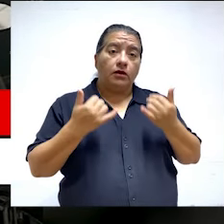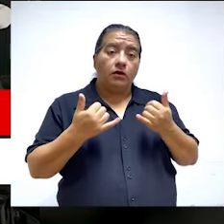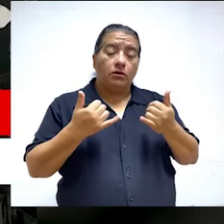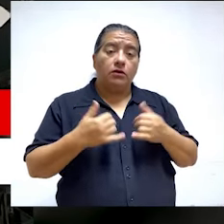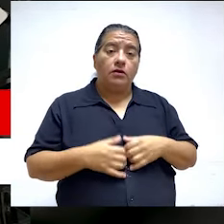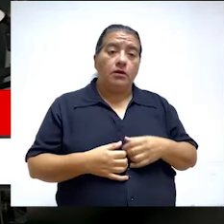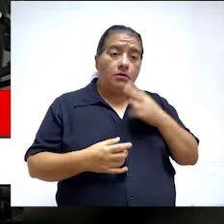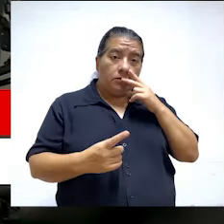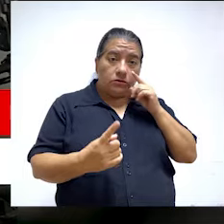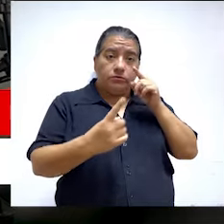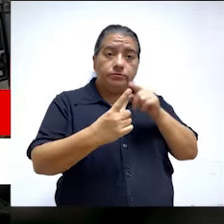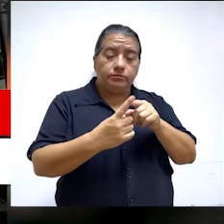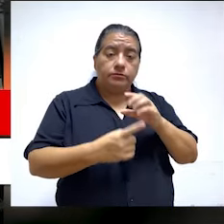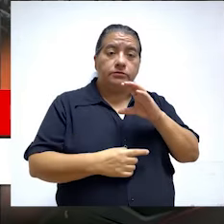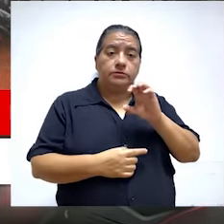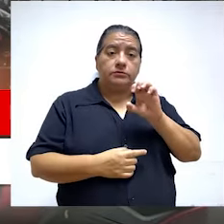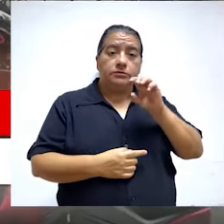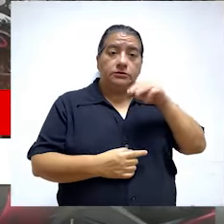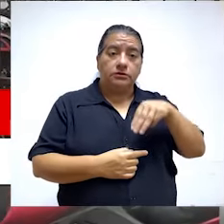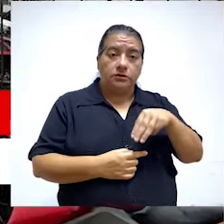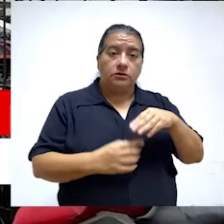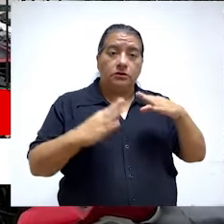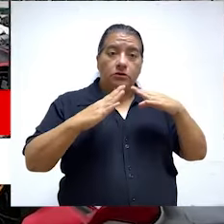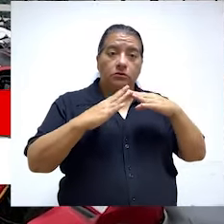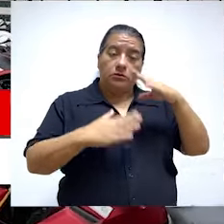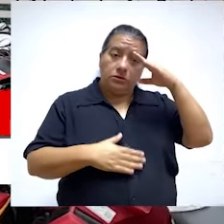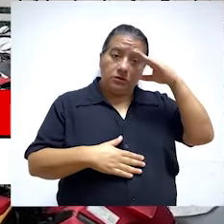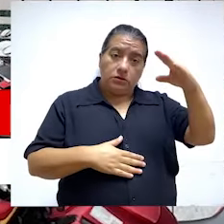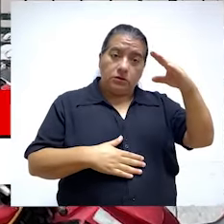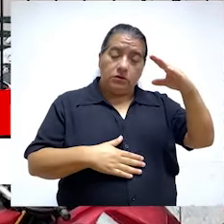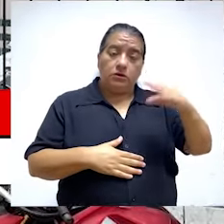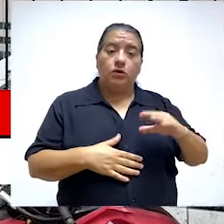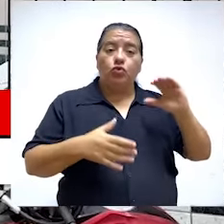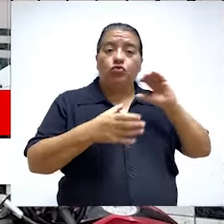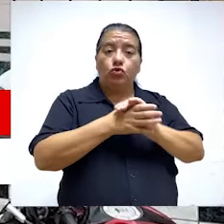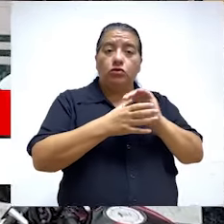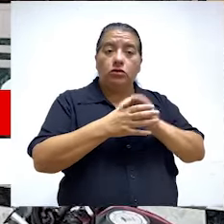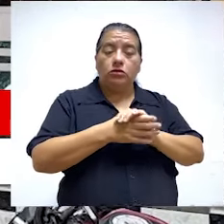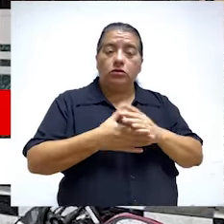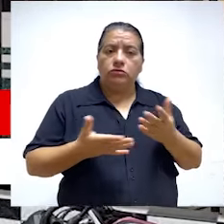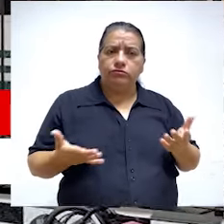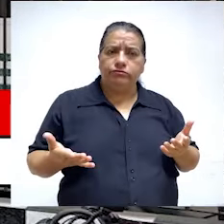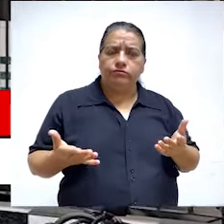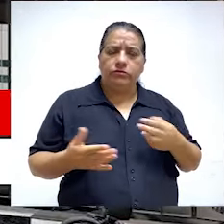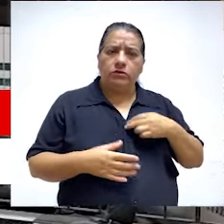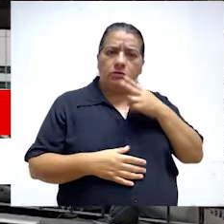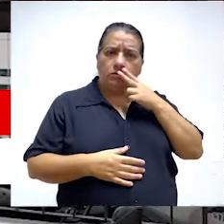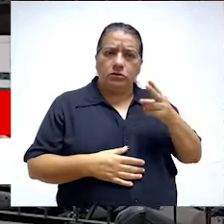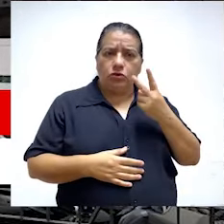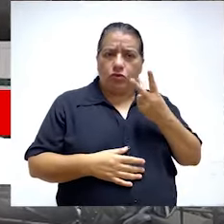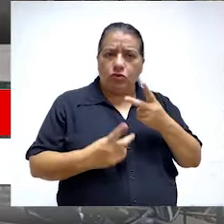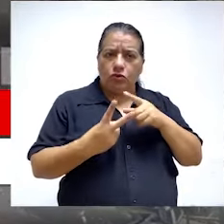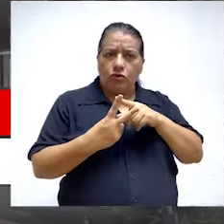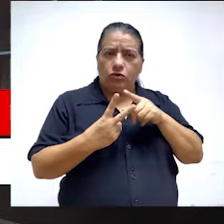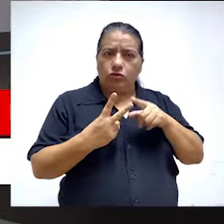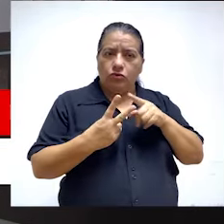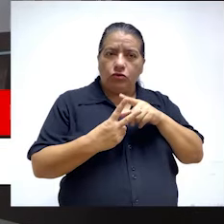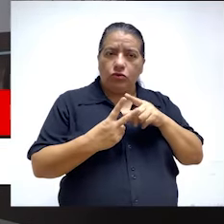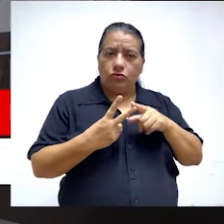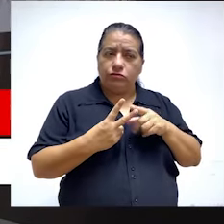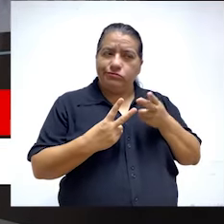estamos haciendo al Centro de Emergencia Mujer Comisaría de Chorrillos. Para este caso, por ejemplo, hemos advertido dos